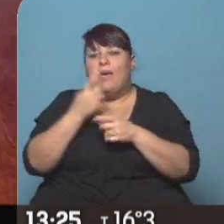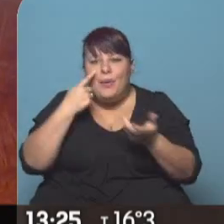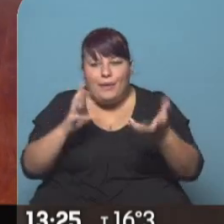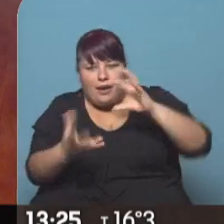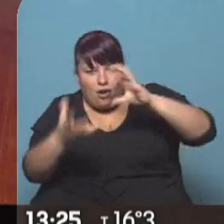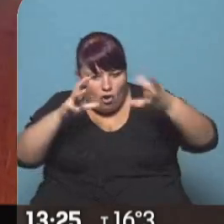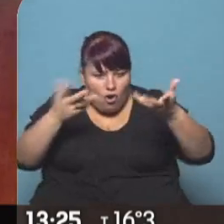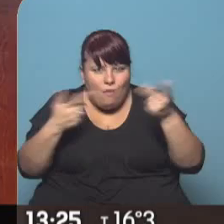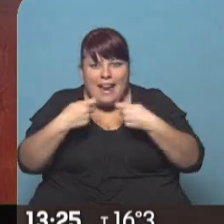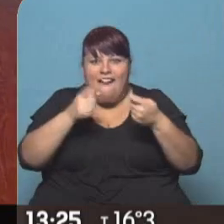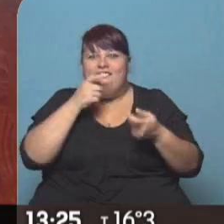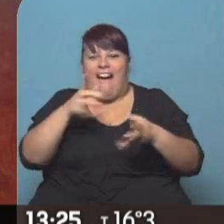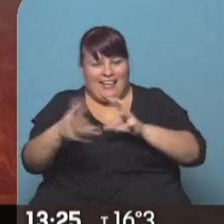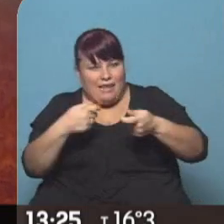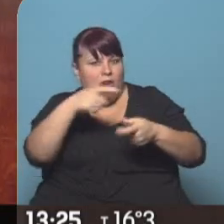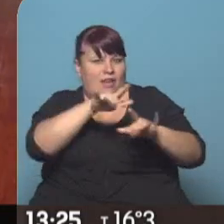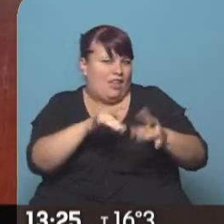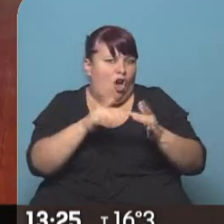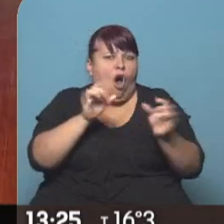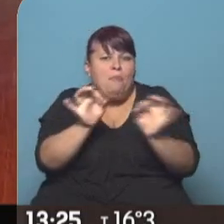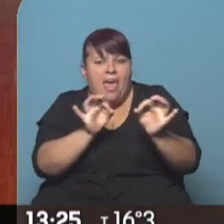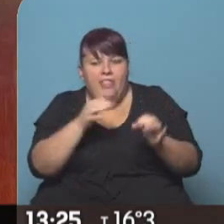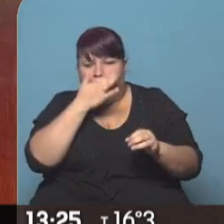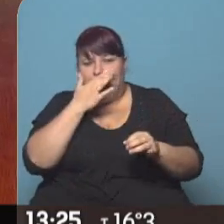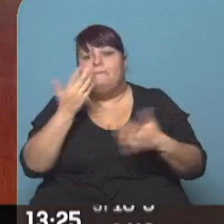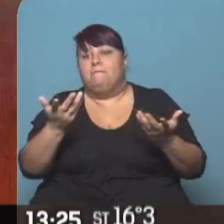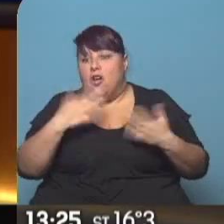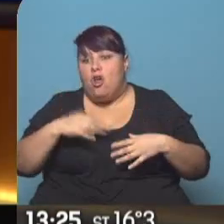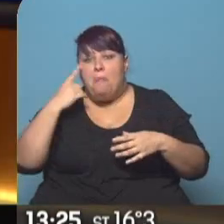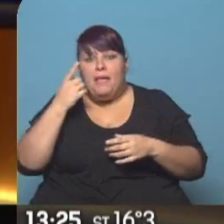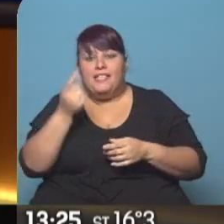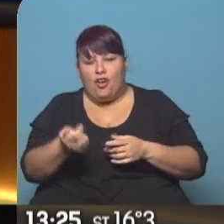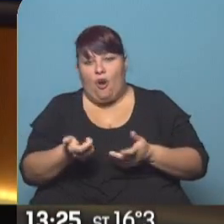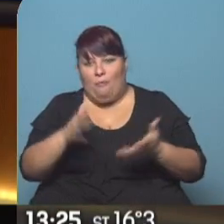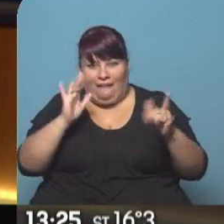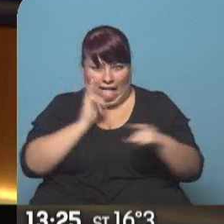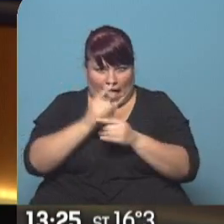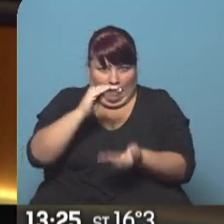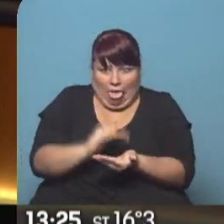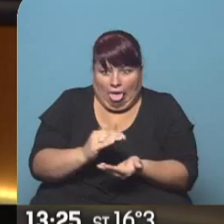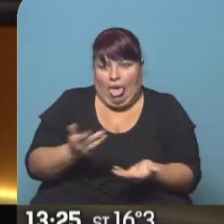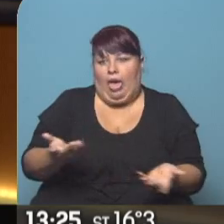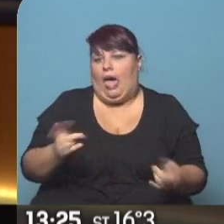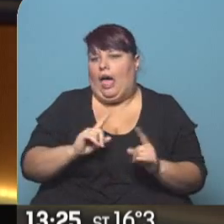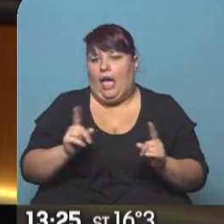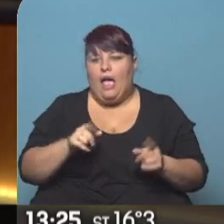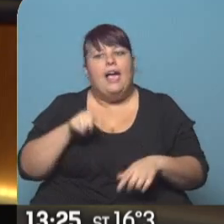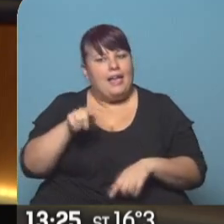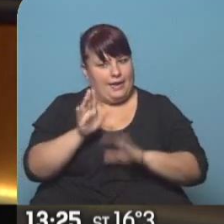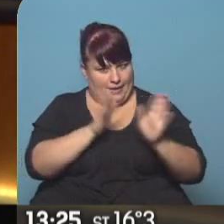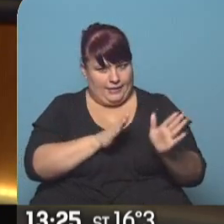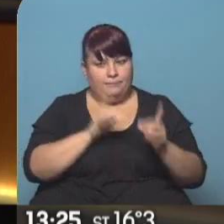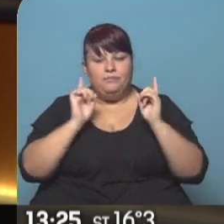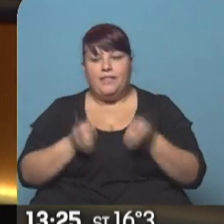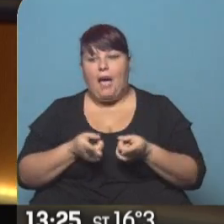verlo como si fuera en un local. Sí, o las medidas. La ropa. A lo mejor te pensás que estás comprando algo y te resulta que es chiquitito. Eso por un lado.